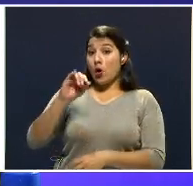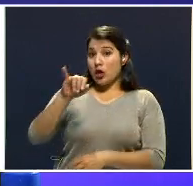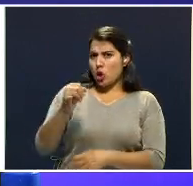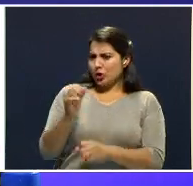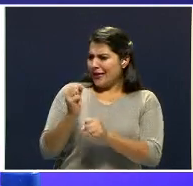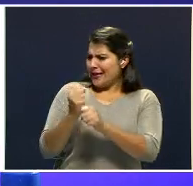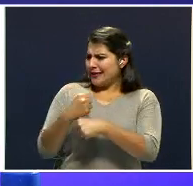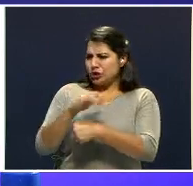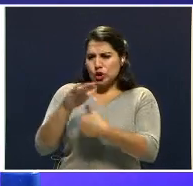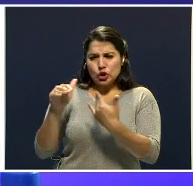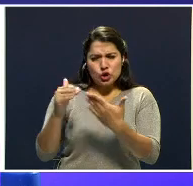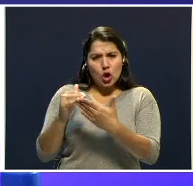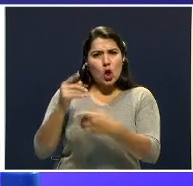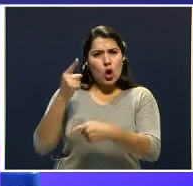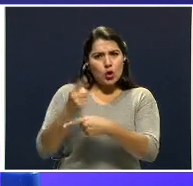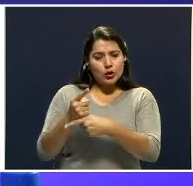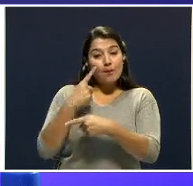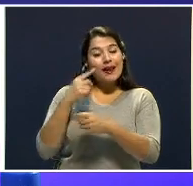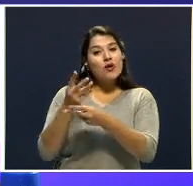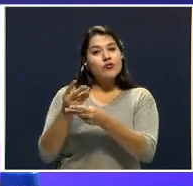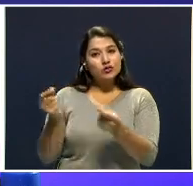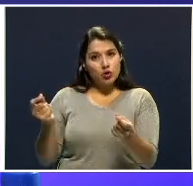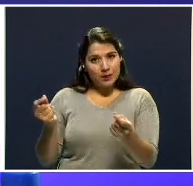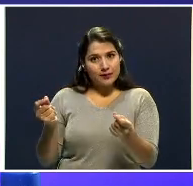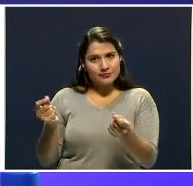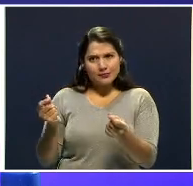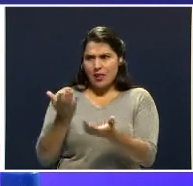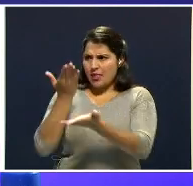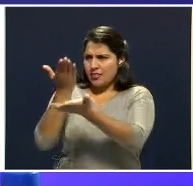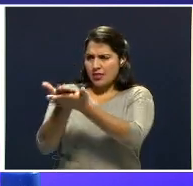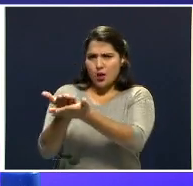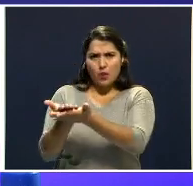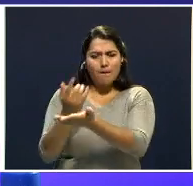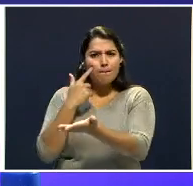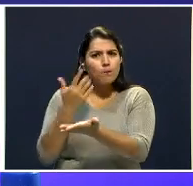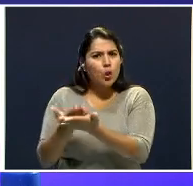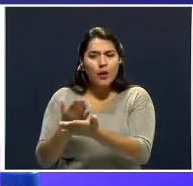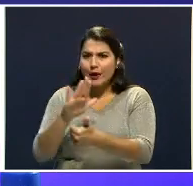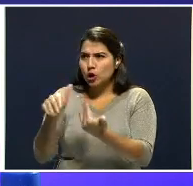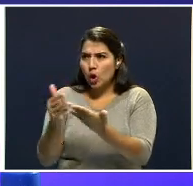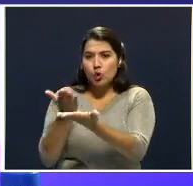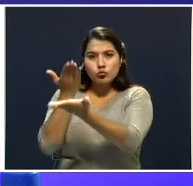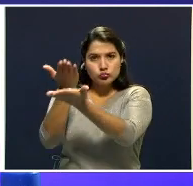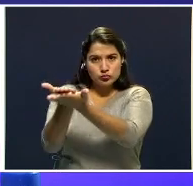hizo todo lo que tenía que hacer para resolver el caso. Se aportaron las pruebas, se aportó todo.